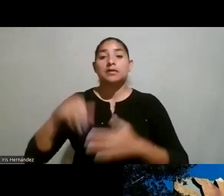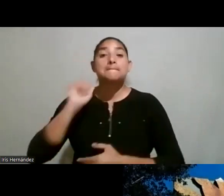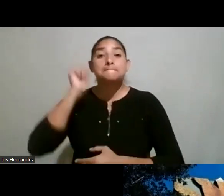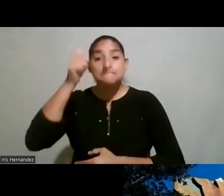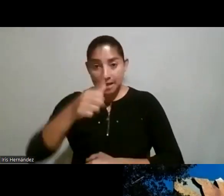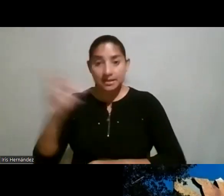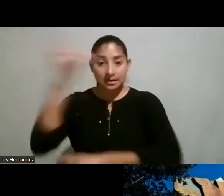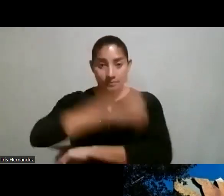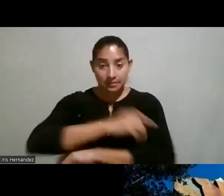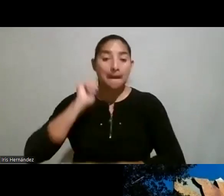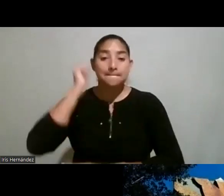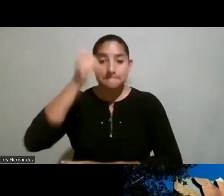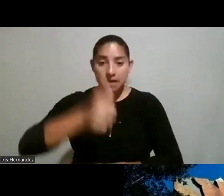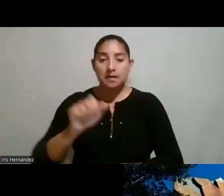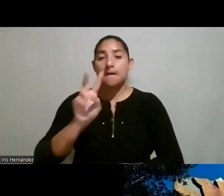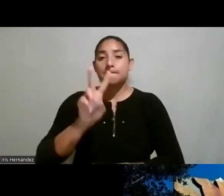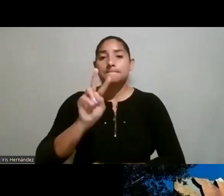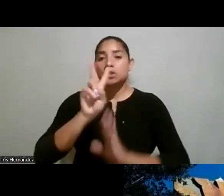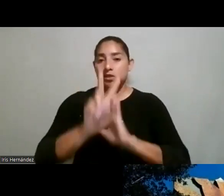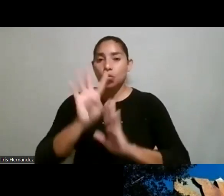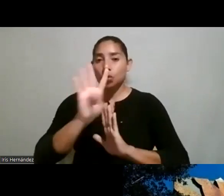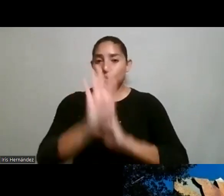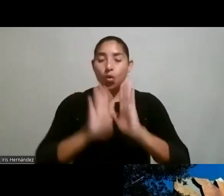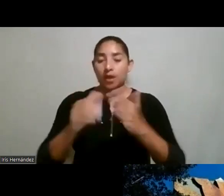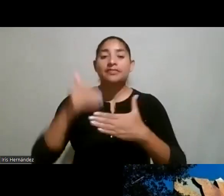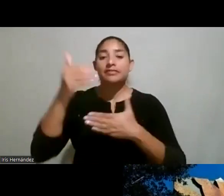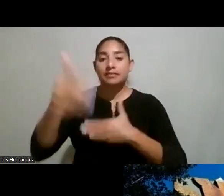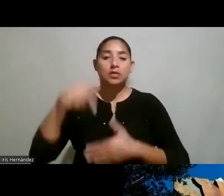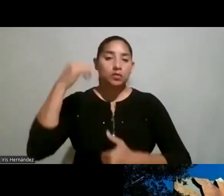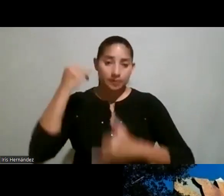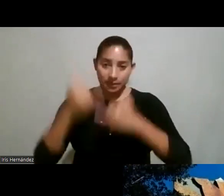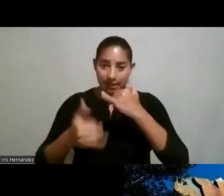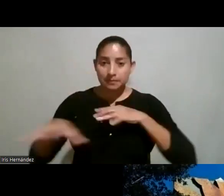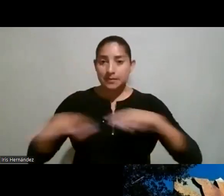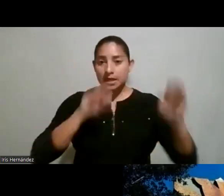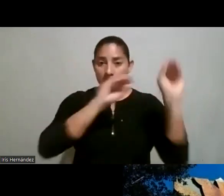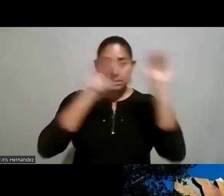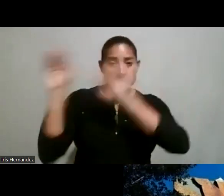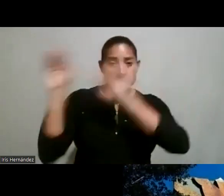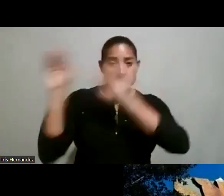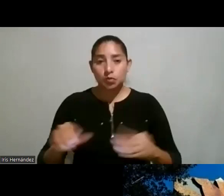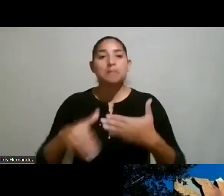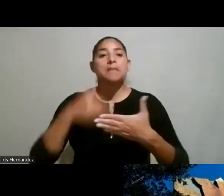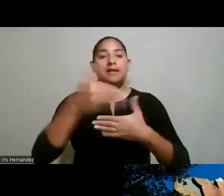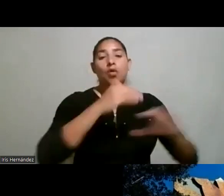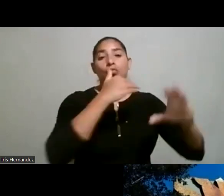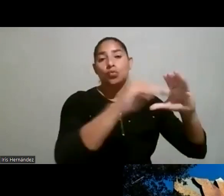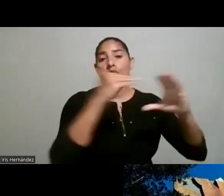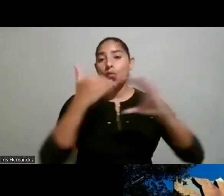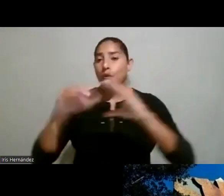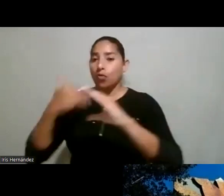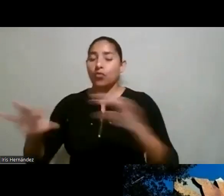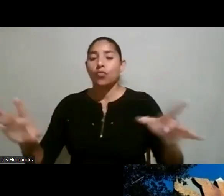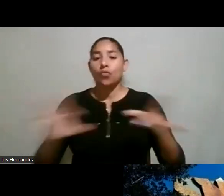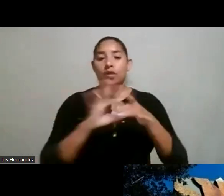aproximadamente veinticuatro horas después de que finaliza el el Zoom van a recibir en sus correos electrónicos un